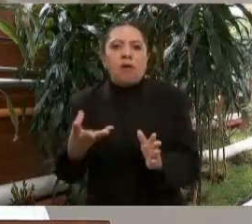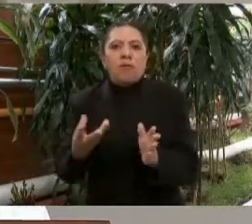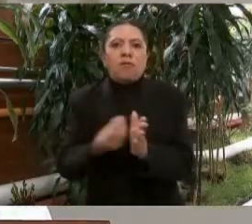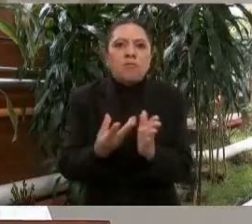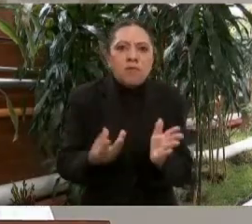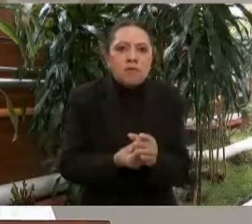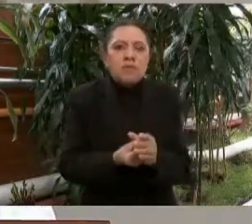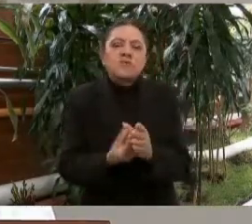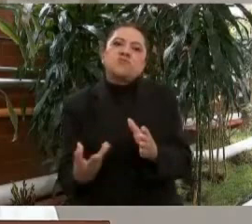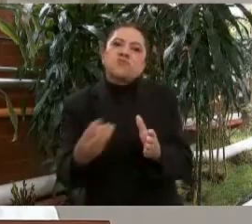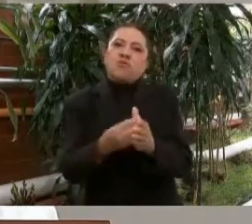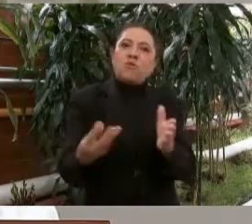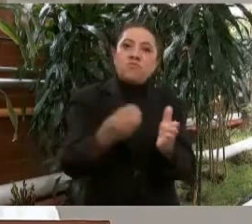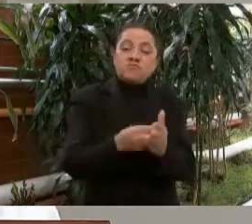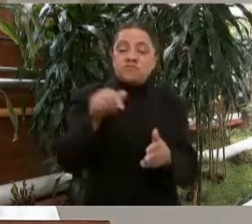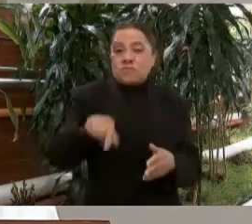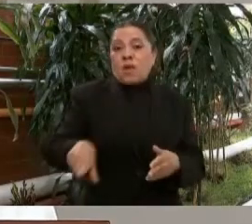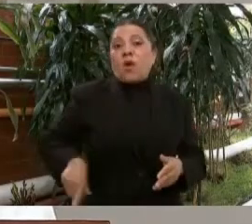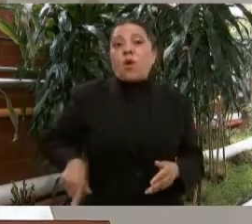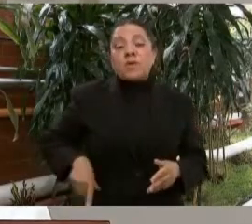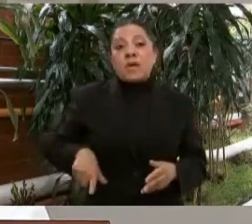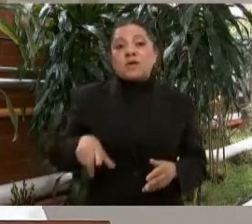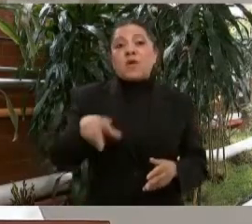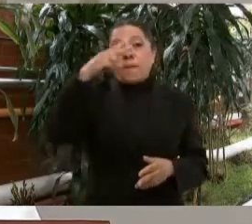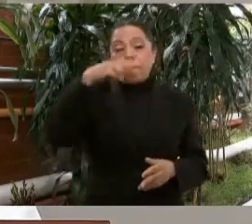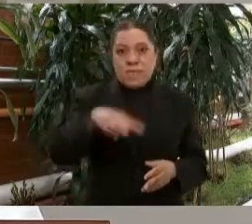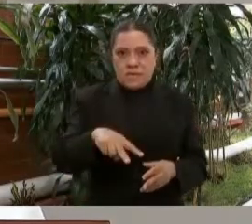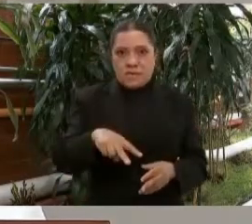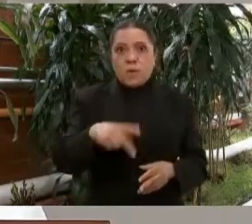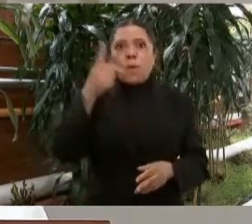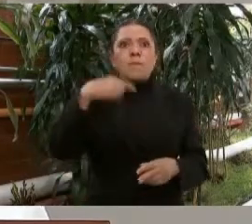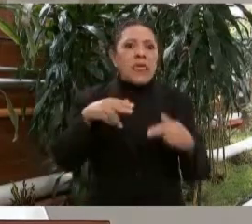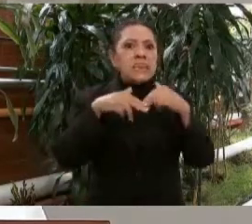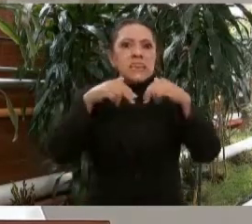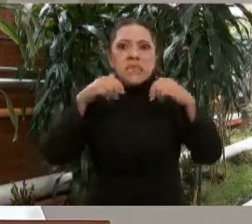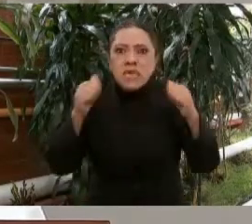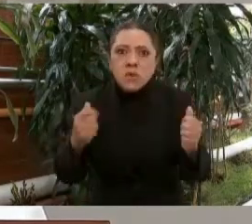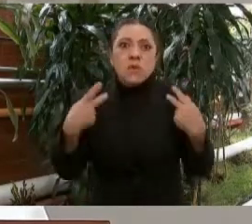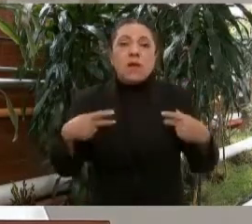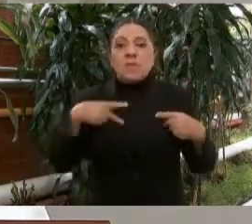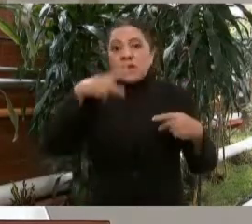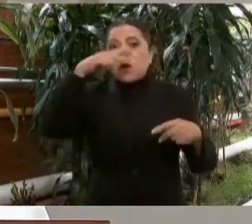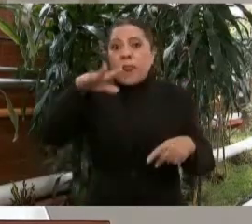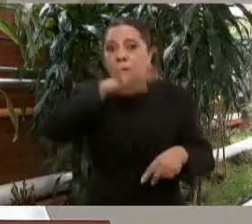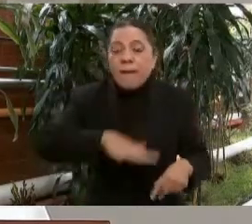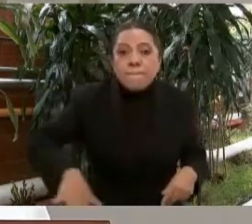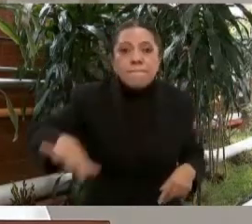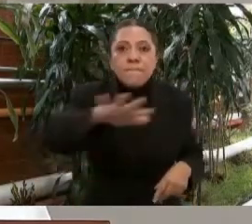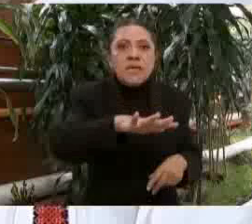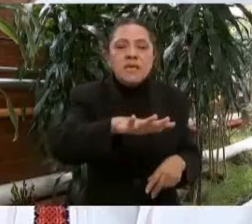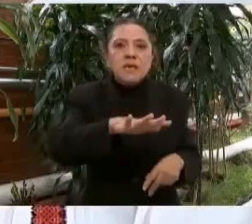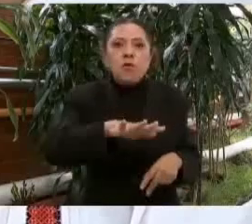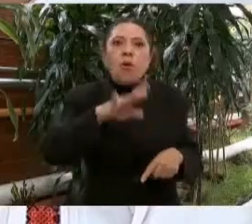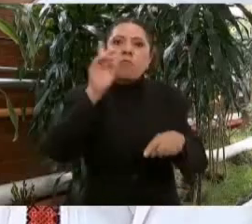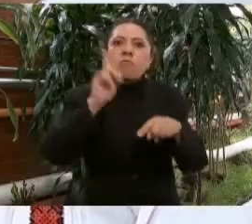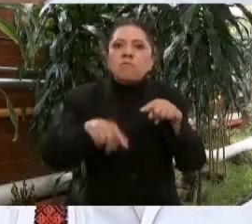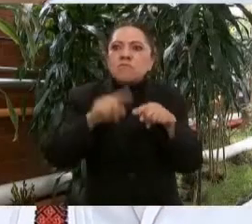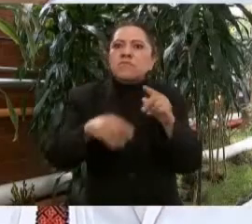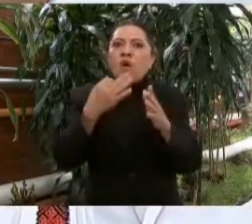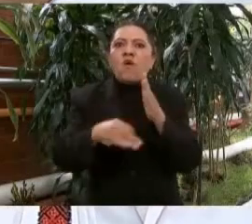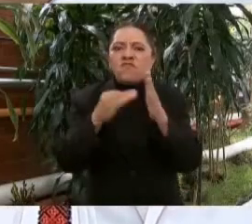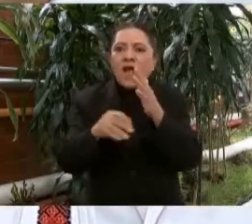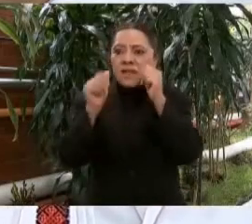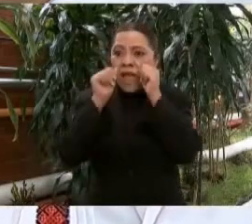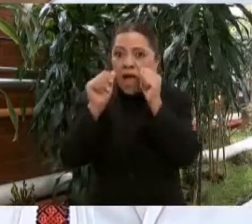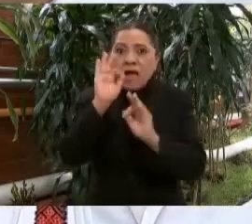que ningún mexicano se quede sin atención en caso de contraer el virus COVID-19. Este moderno